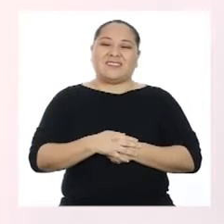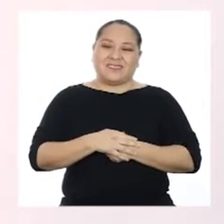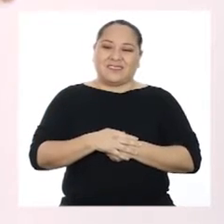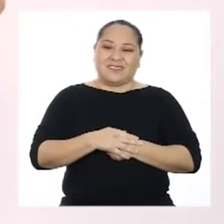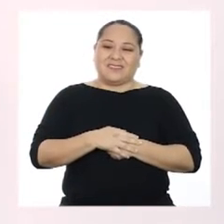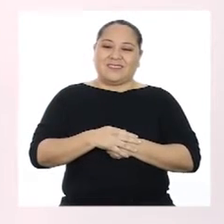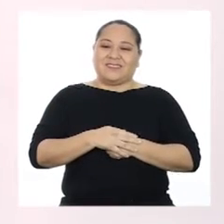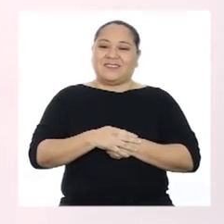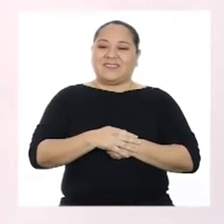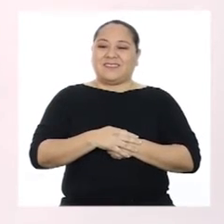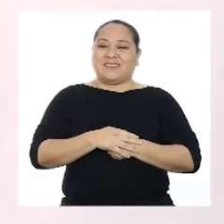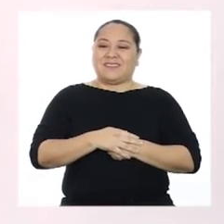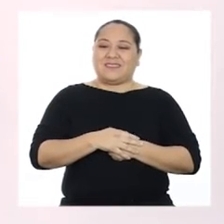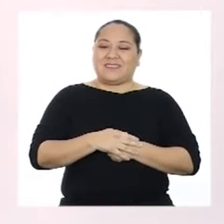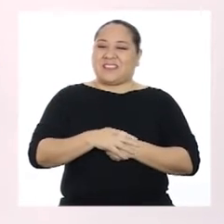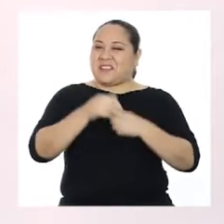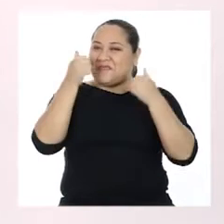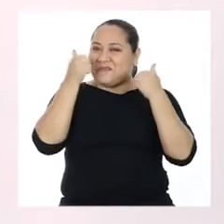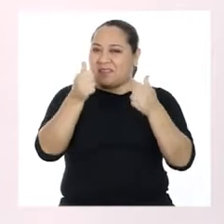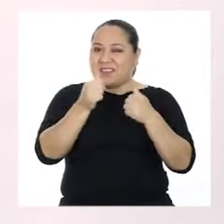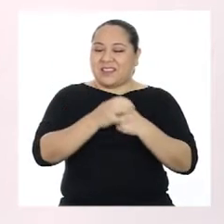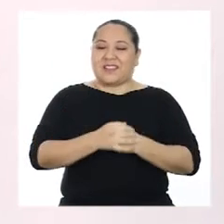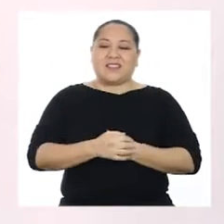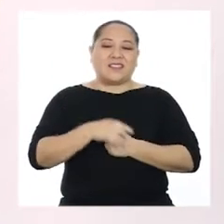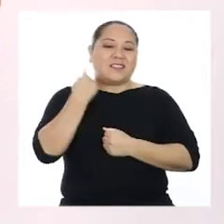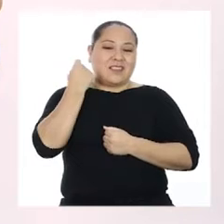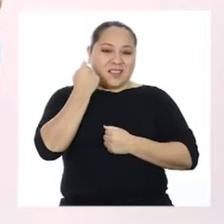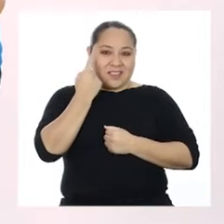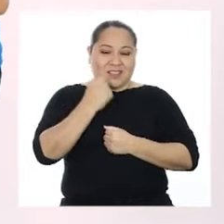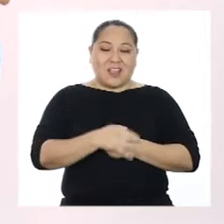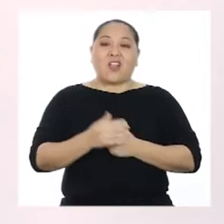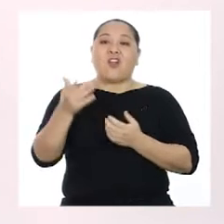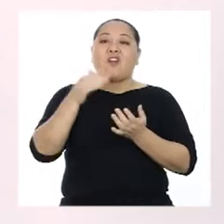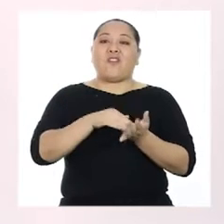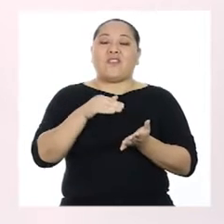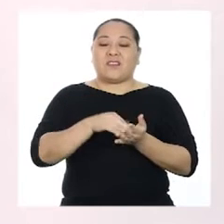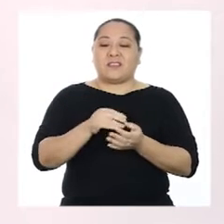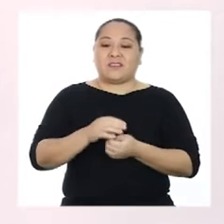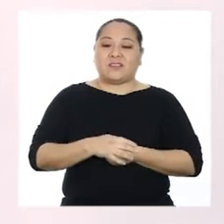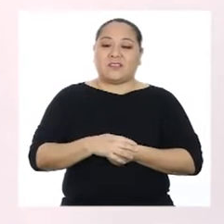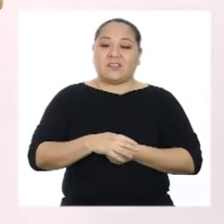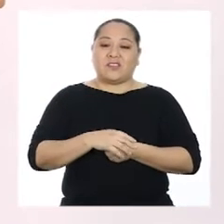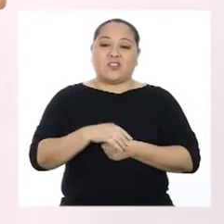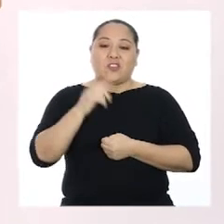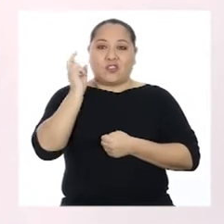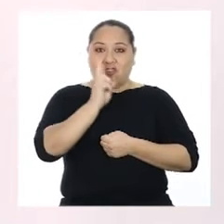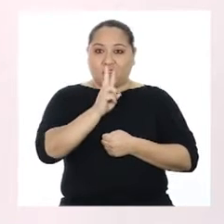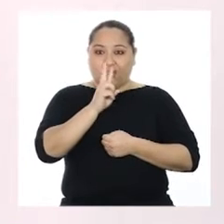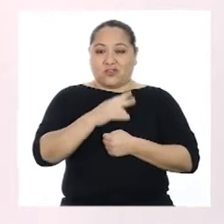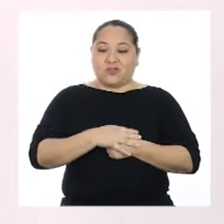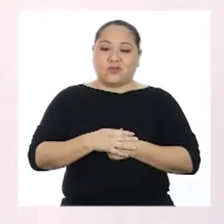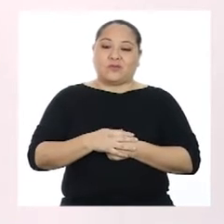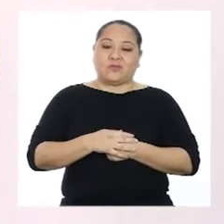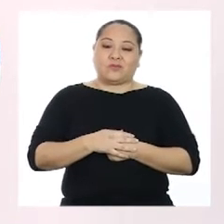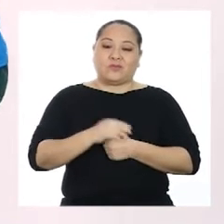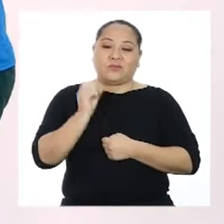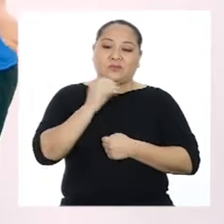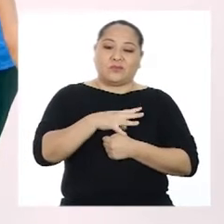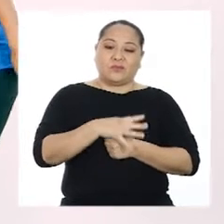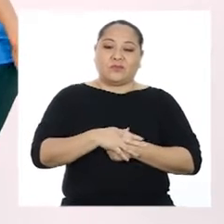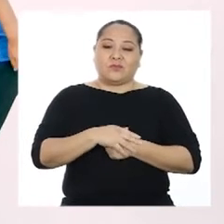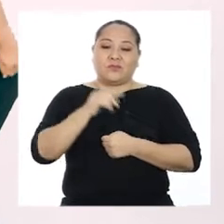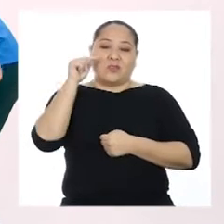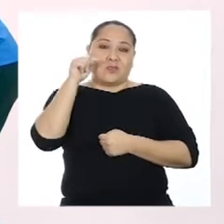recién llego a mi posición final. Muy bien. Ya lo entendimos. Una vez más. Ahora toca el número 2.